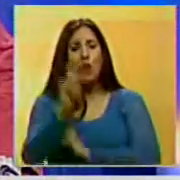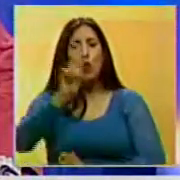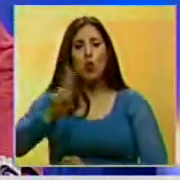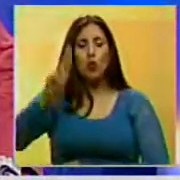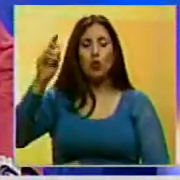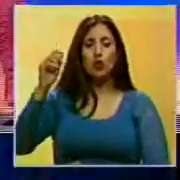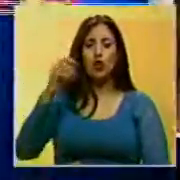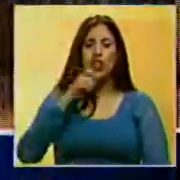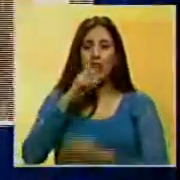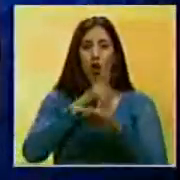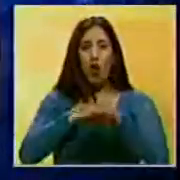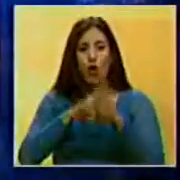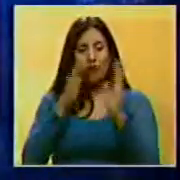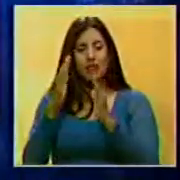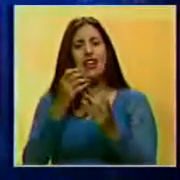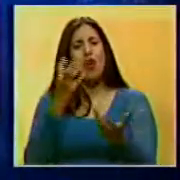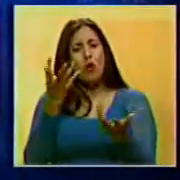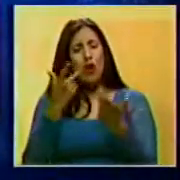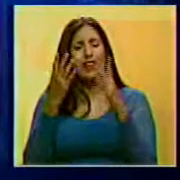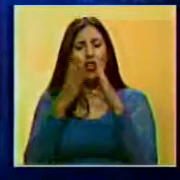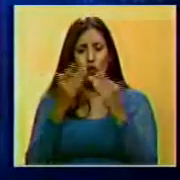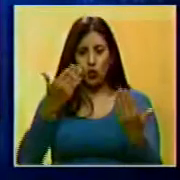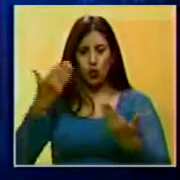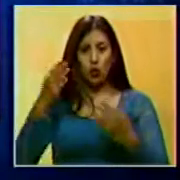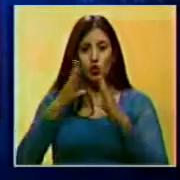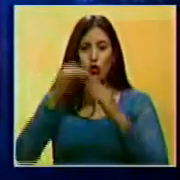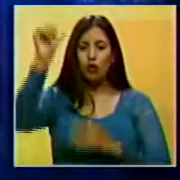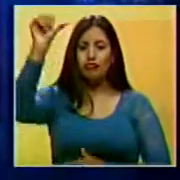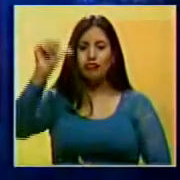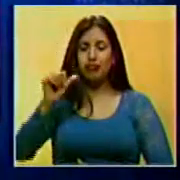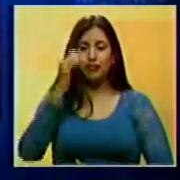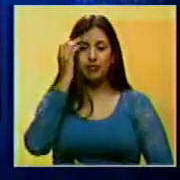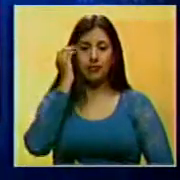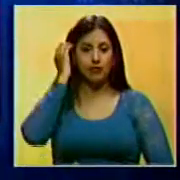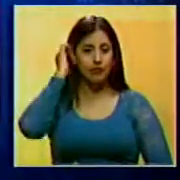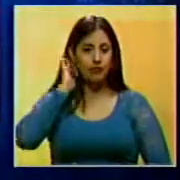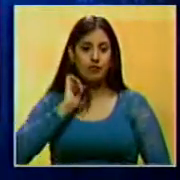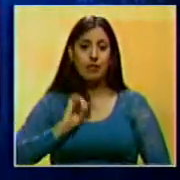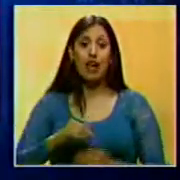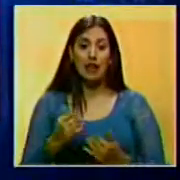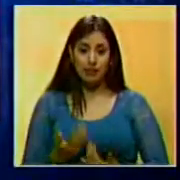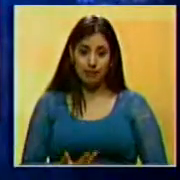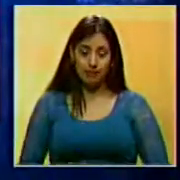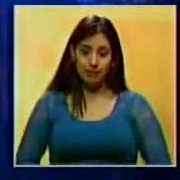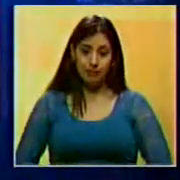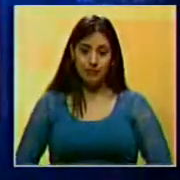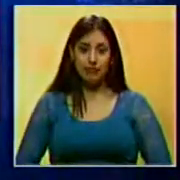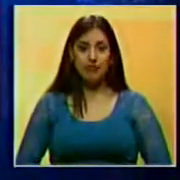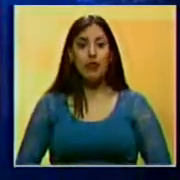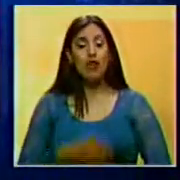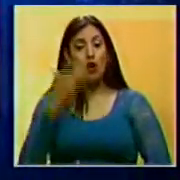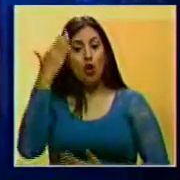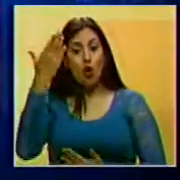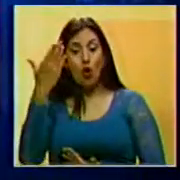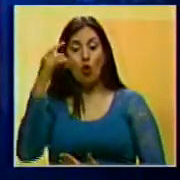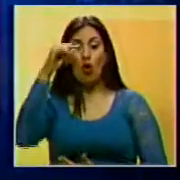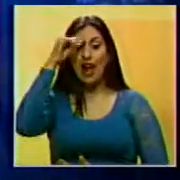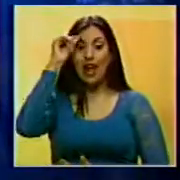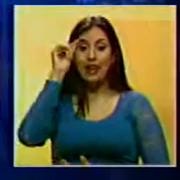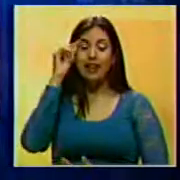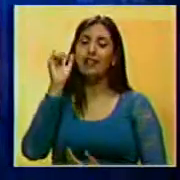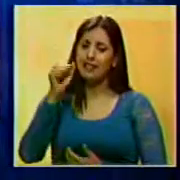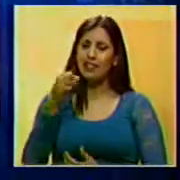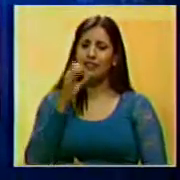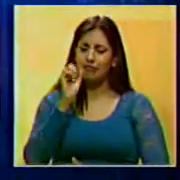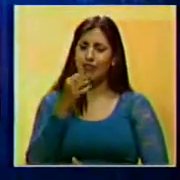anunciado por el Ejecutivo. Euclides Sotillo, en vivo y directo, nos amplía. Esto va a favorecer mucho al... Hola, buenas tardes. En